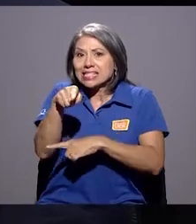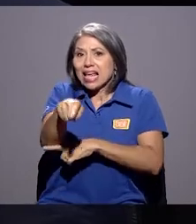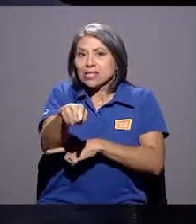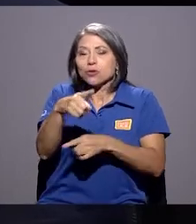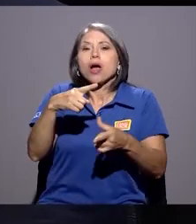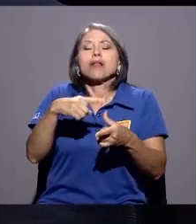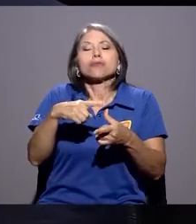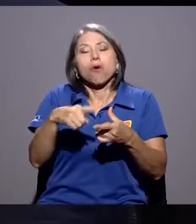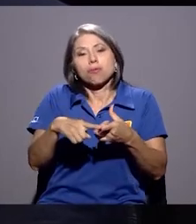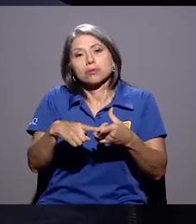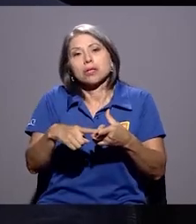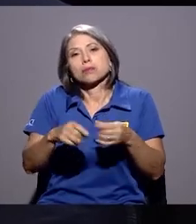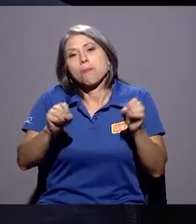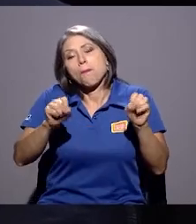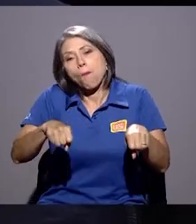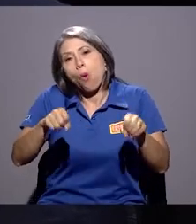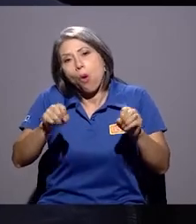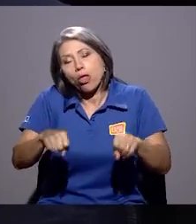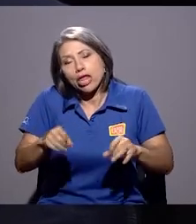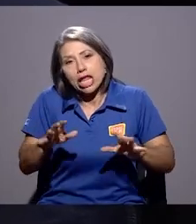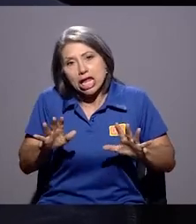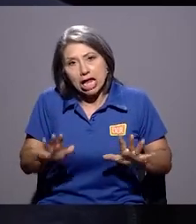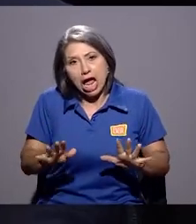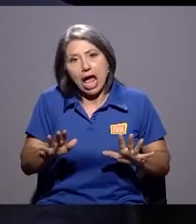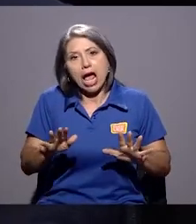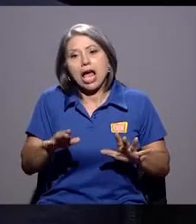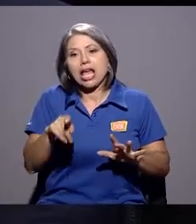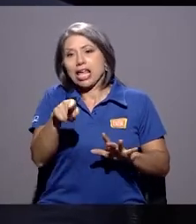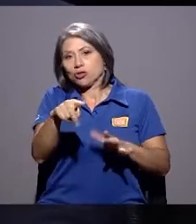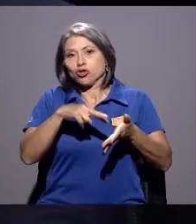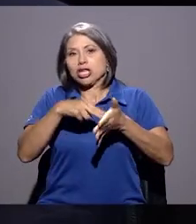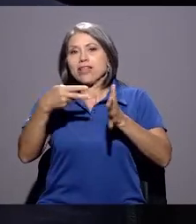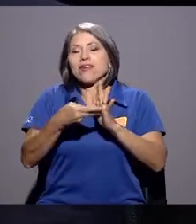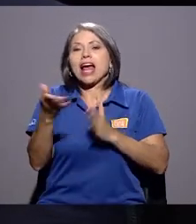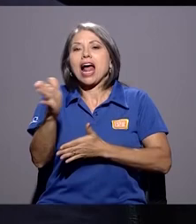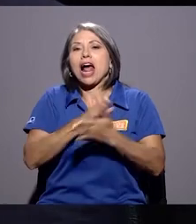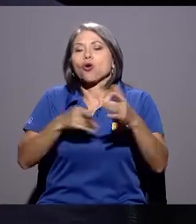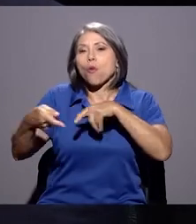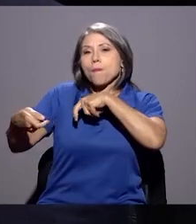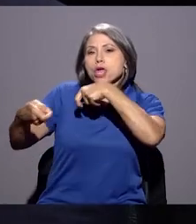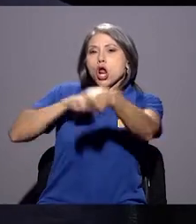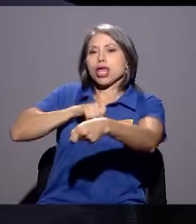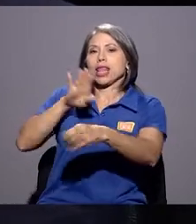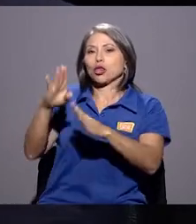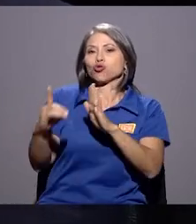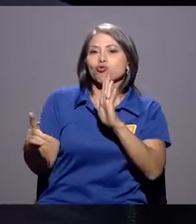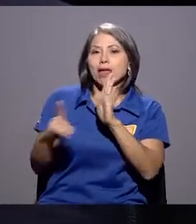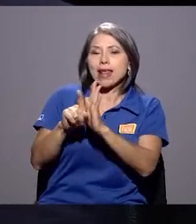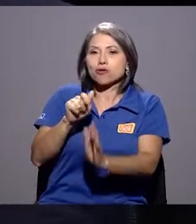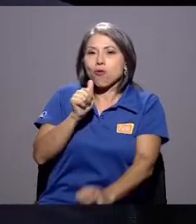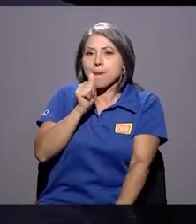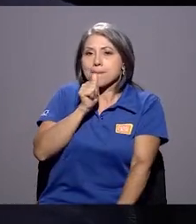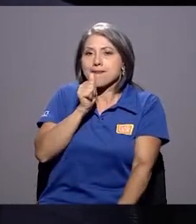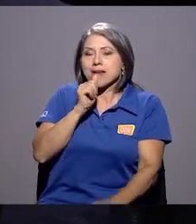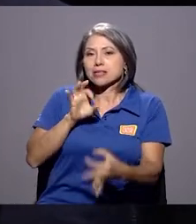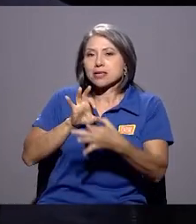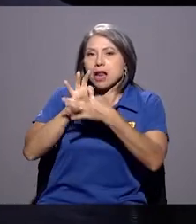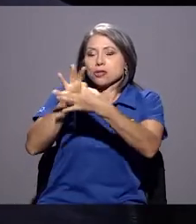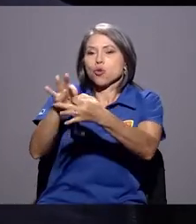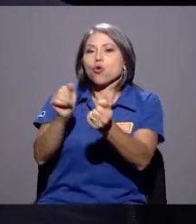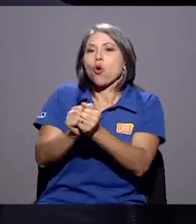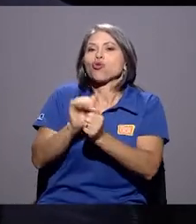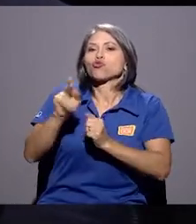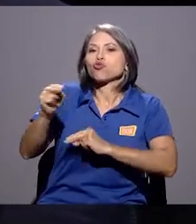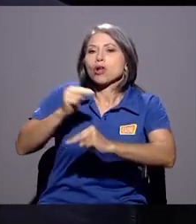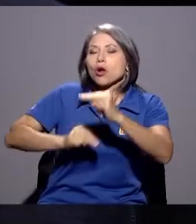una intervención que me parece a mí que podría violentar tu derecho a la privacidad en relación a tus negocios,